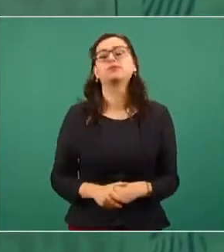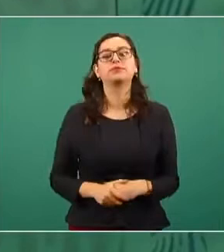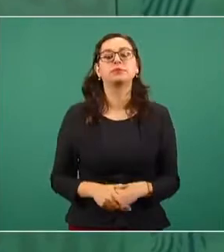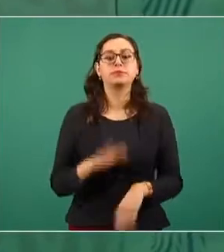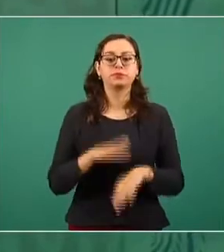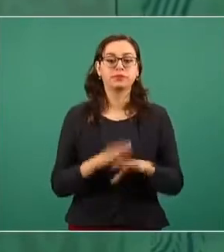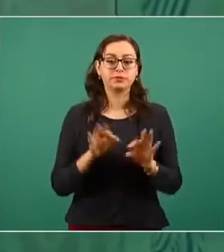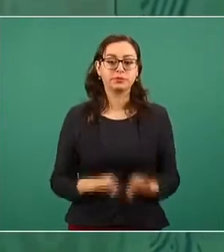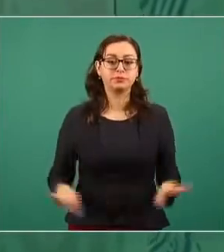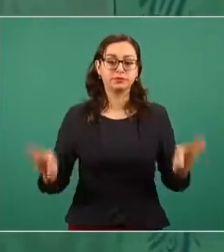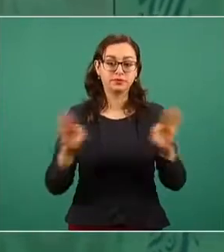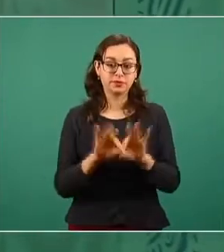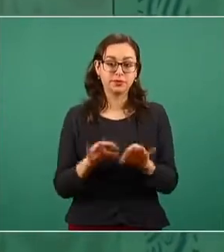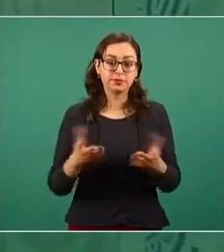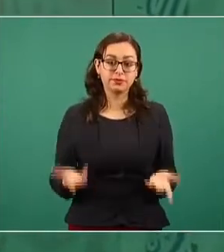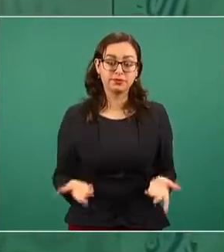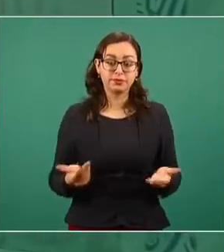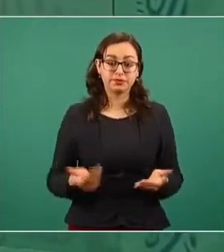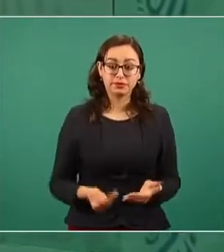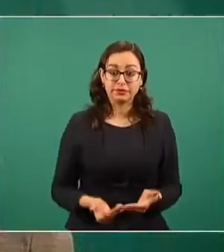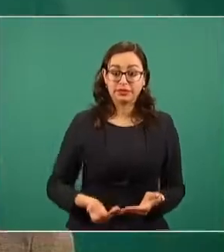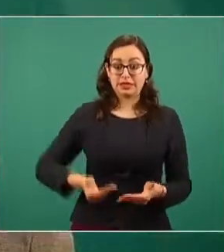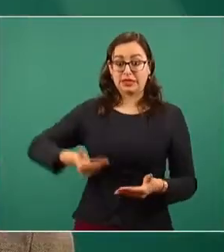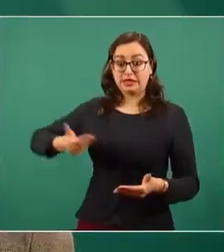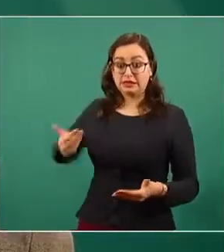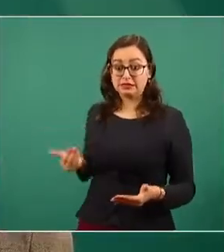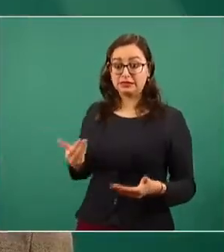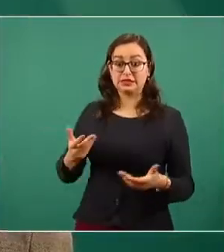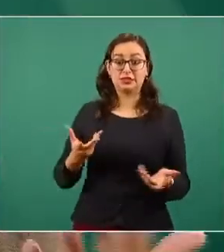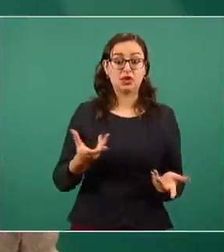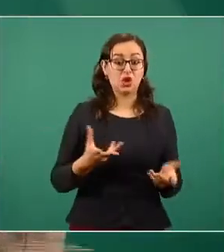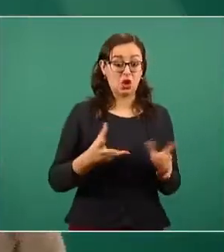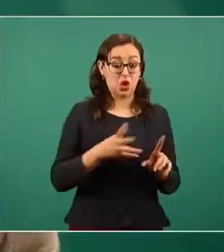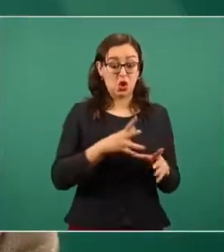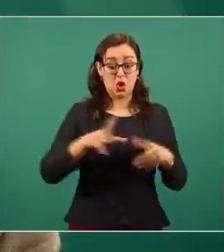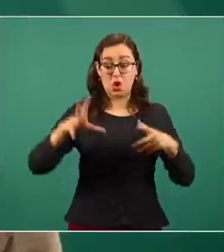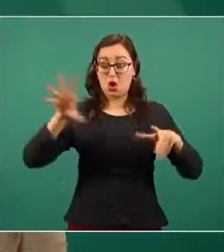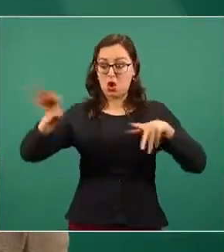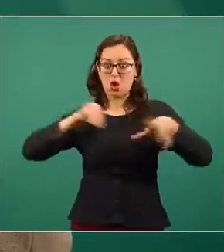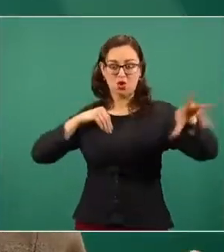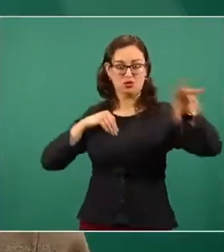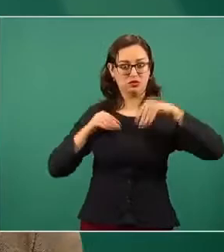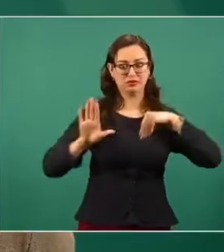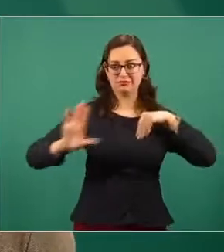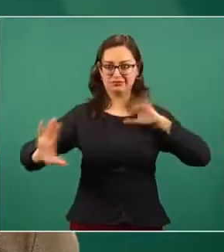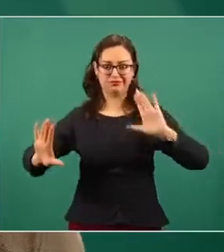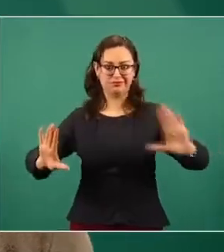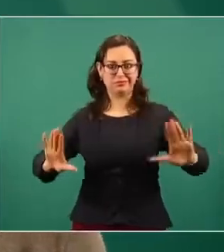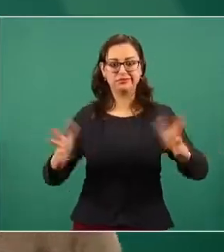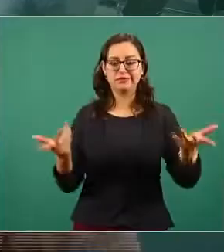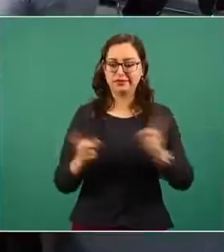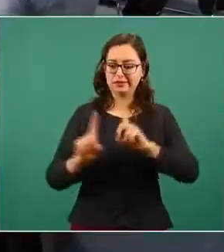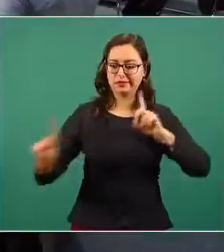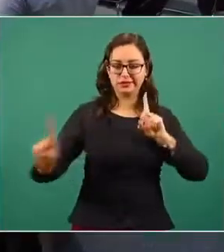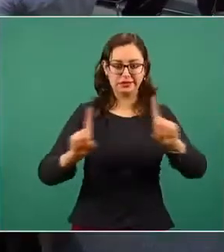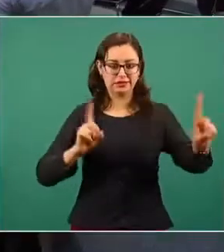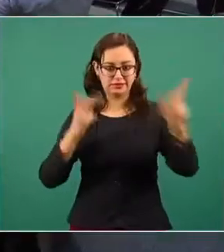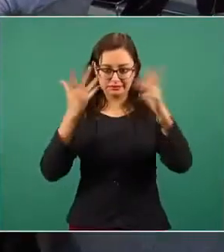la etapa previa, todo lo que se puede hacer para evitar el contagio, sana distancia, lavado de manos, etcétera.